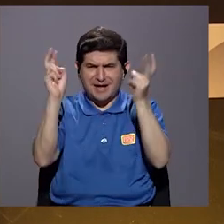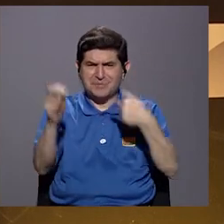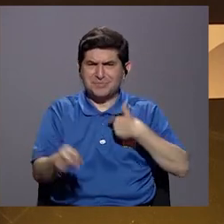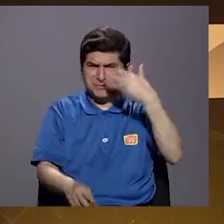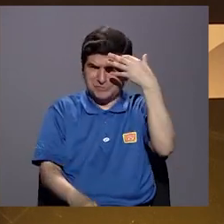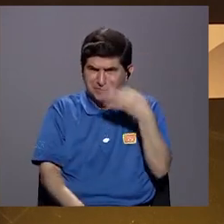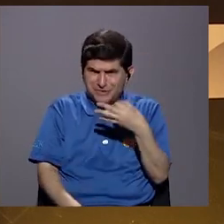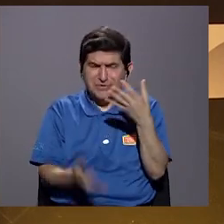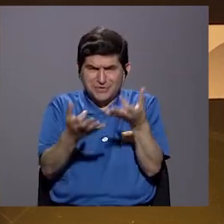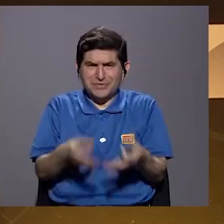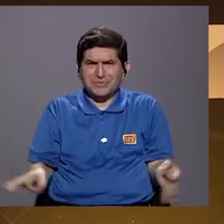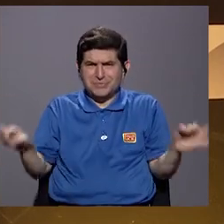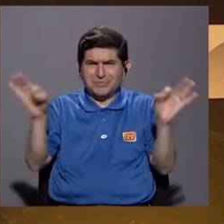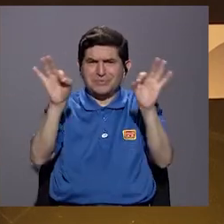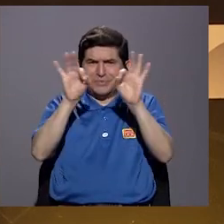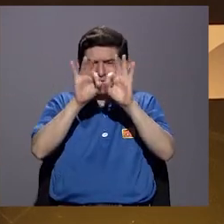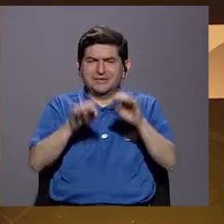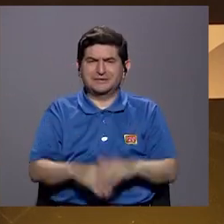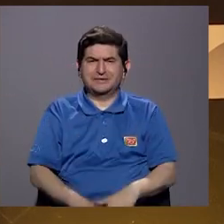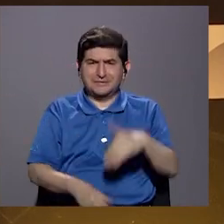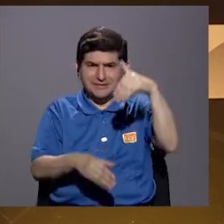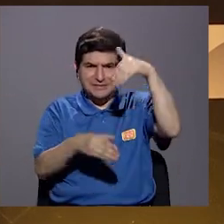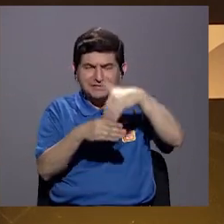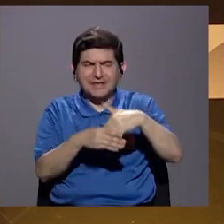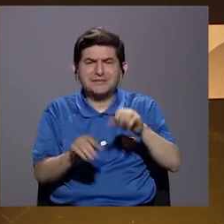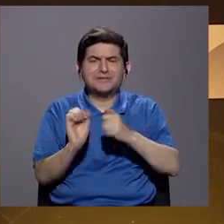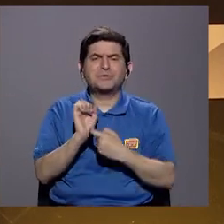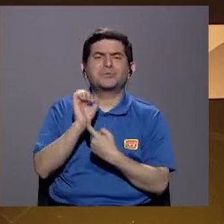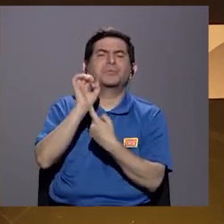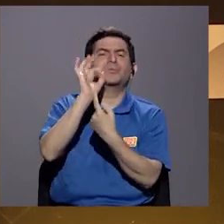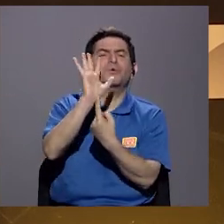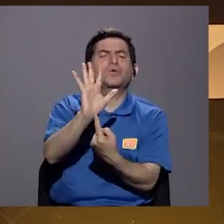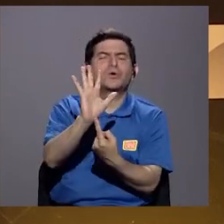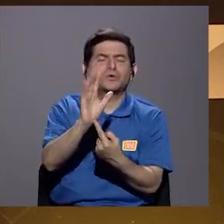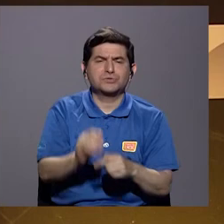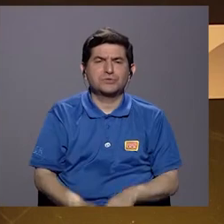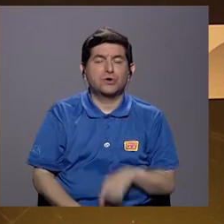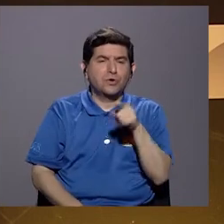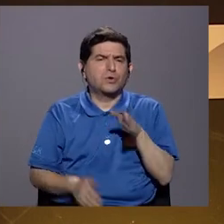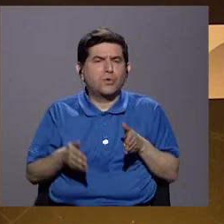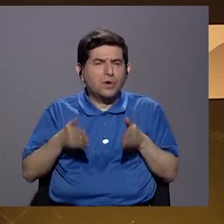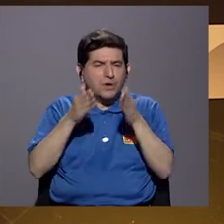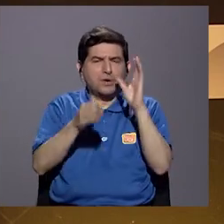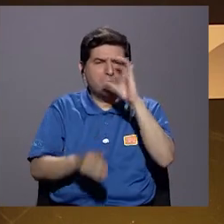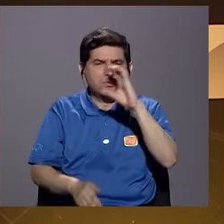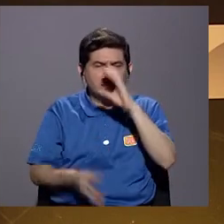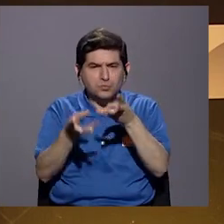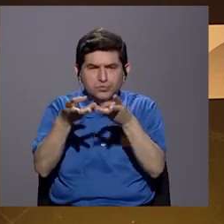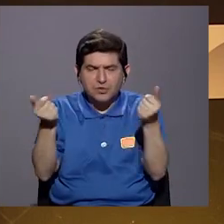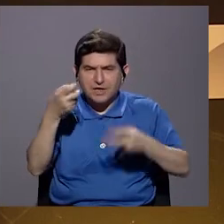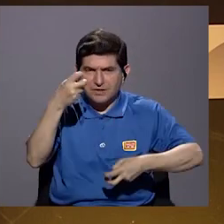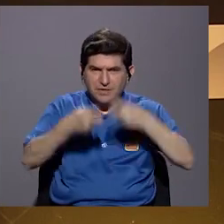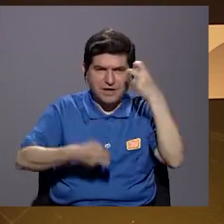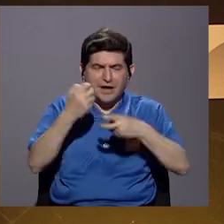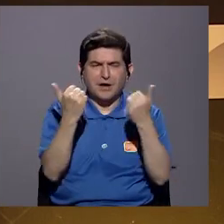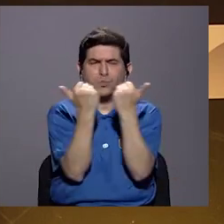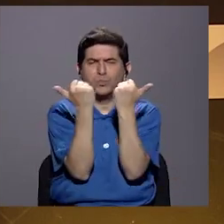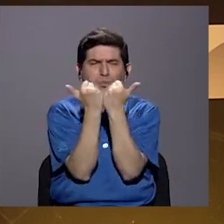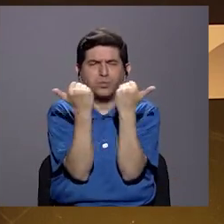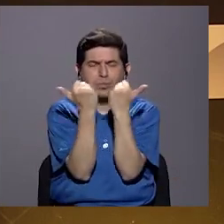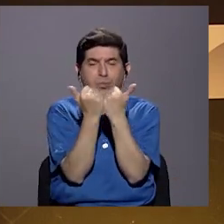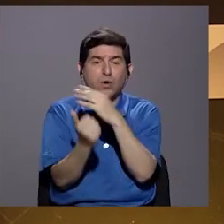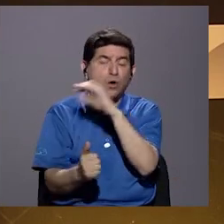temas que me parece que son fundamentales dentro de esa proyección o en ese camino de buscar soluciones al problema del